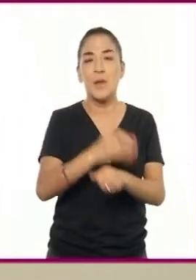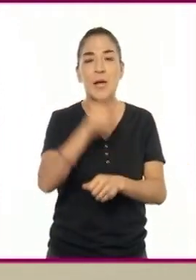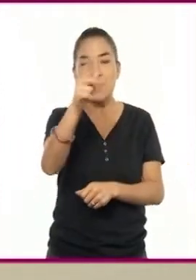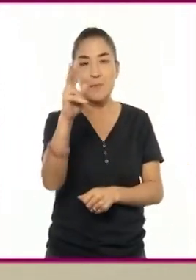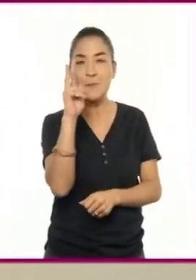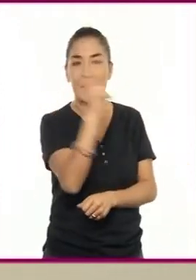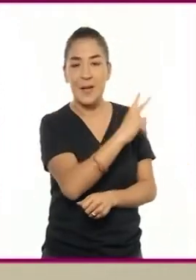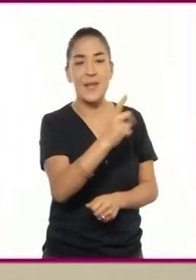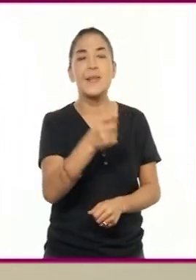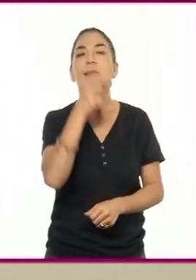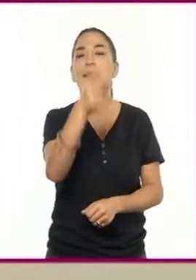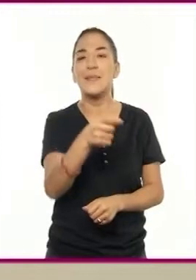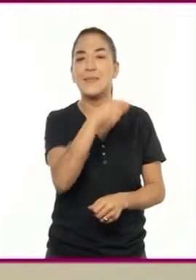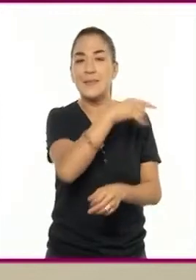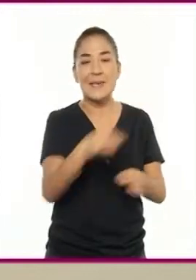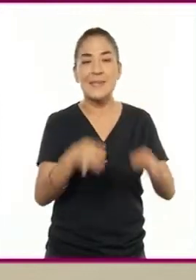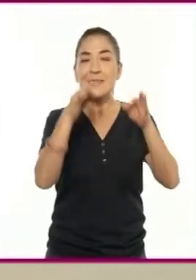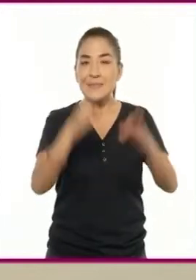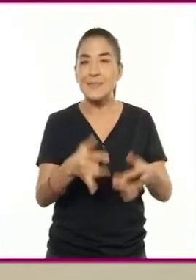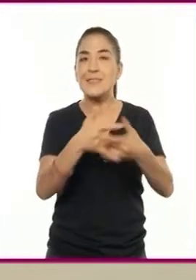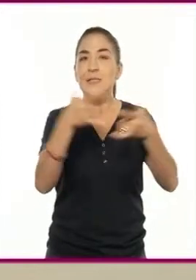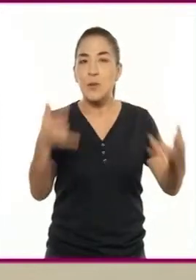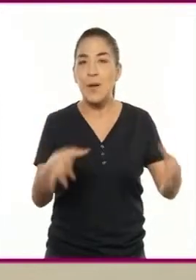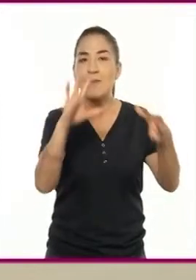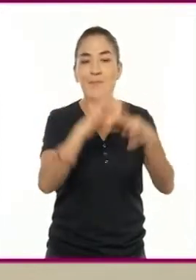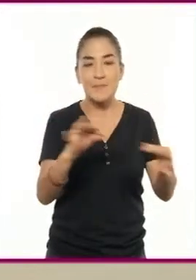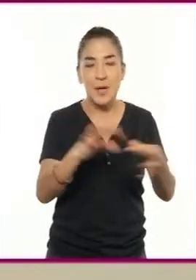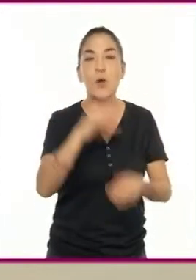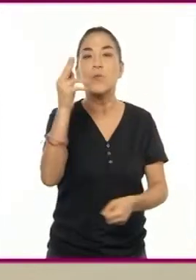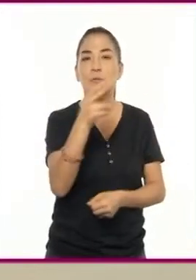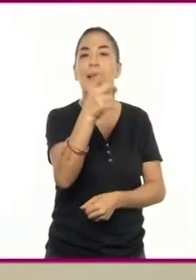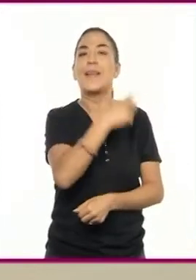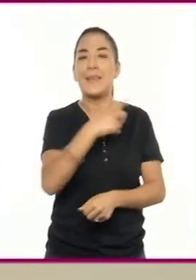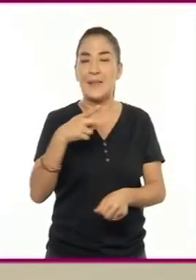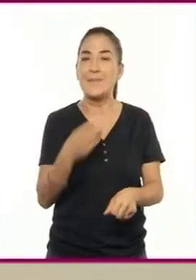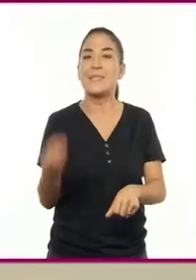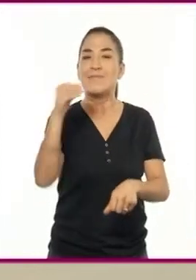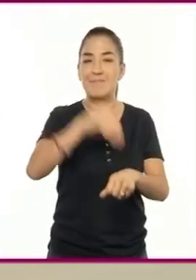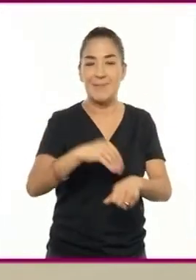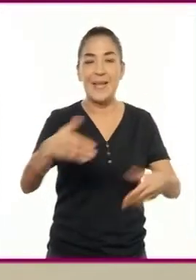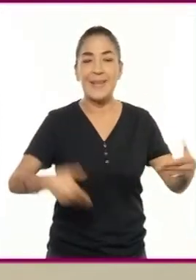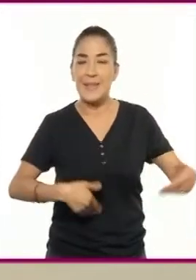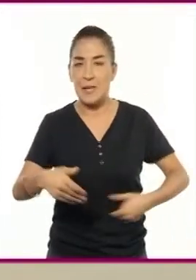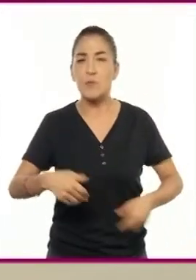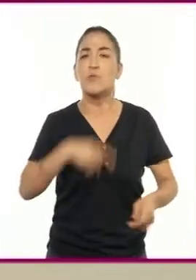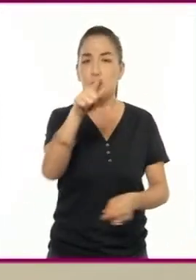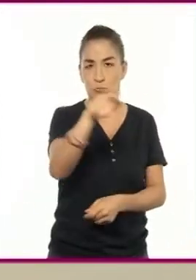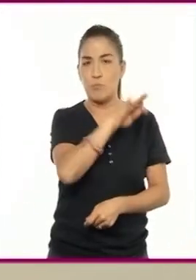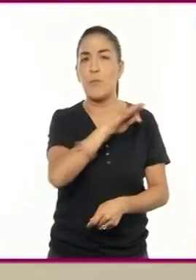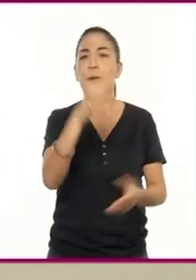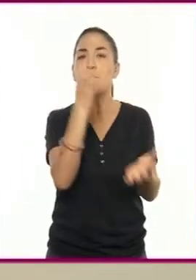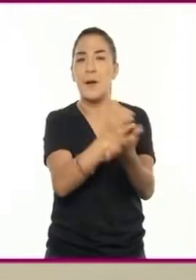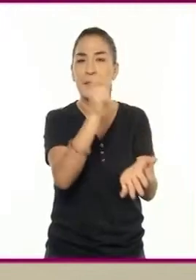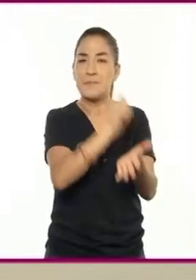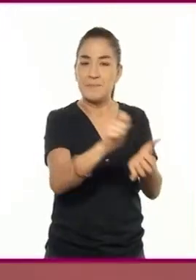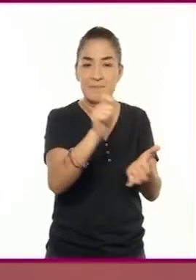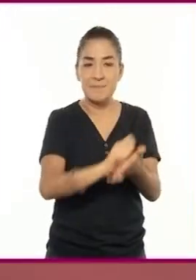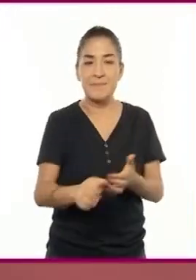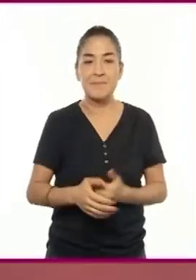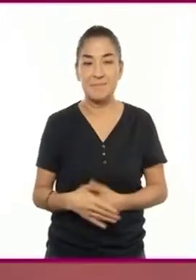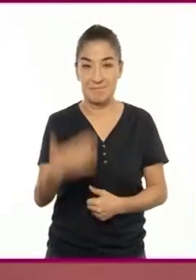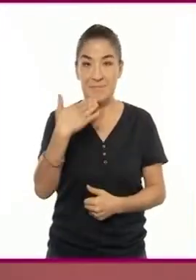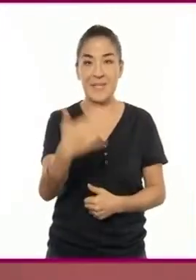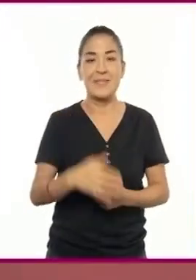lo que dice el relato original y ustedes deberán adaptarlo a teatro. Pueden hacerlo en su cuaderno. Muy bien.